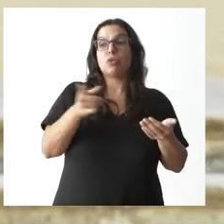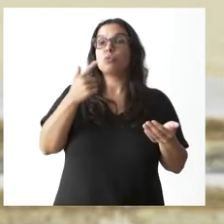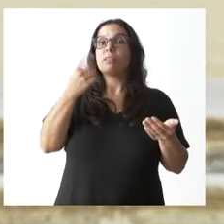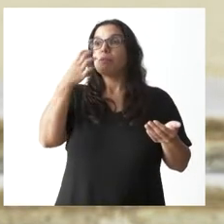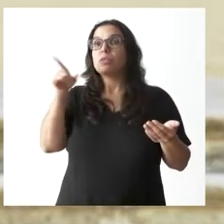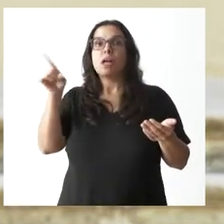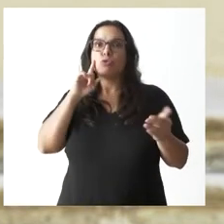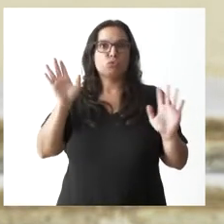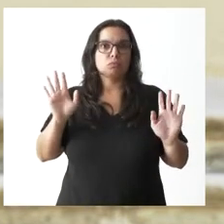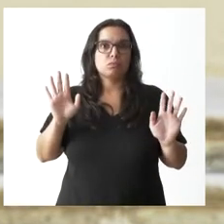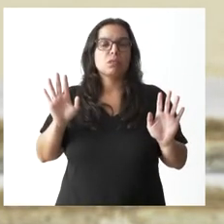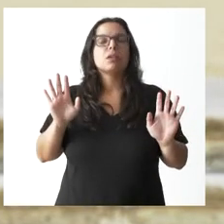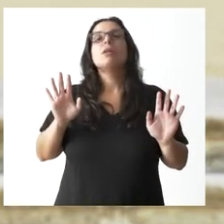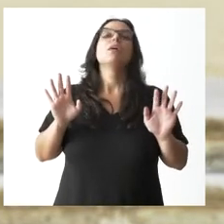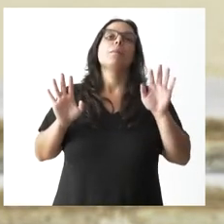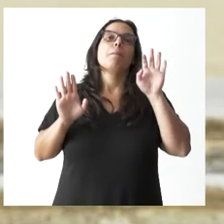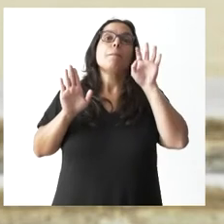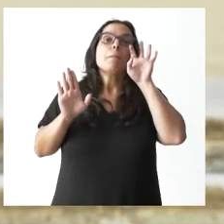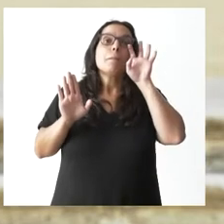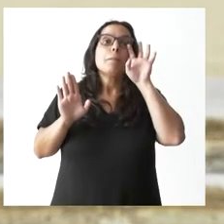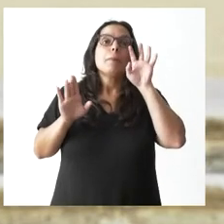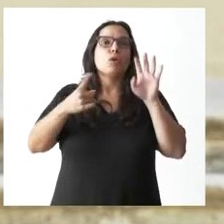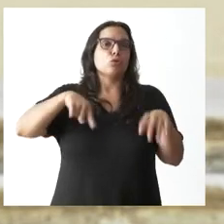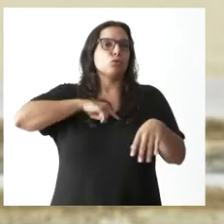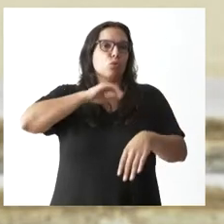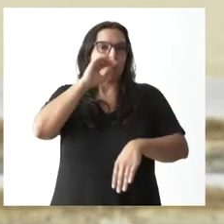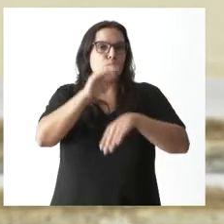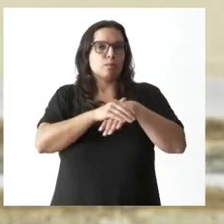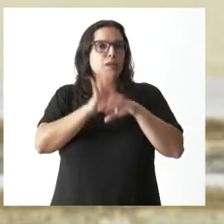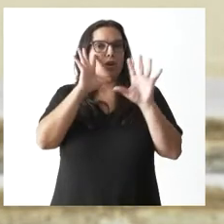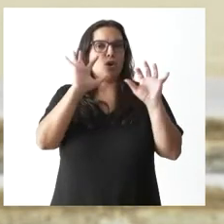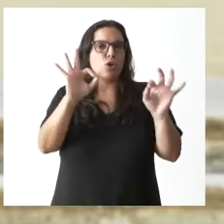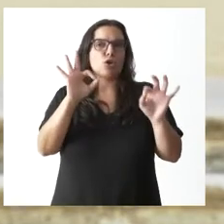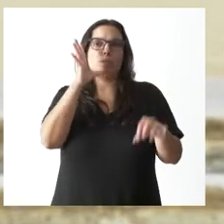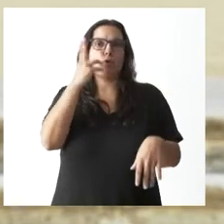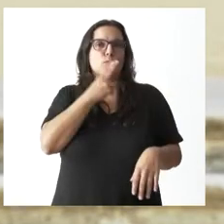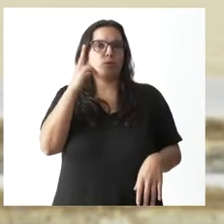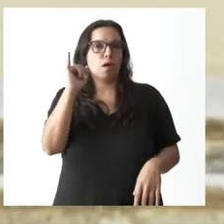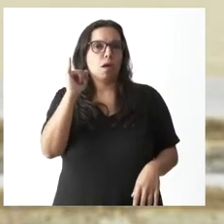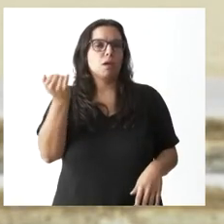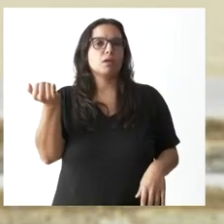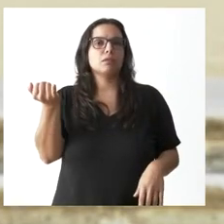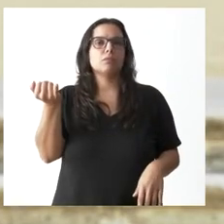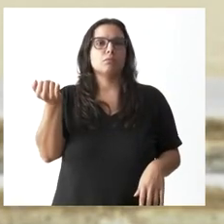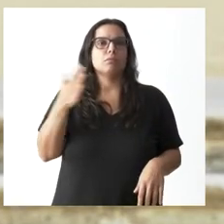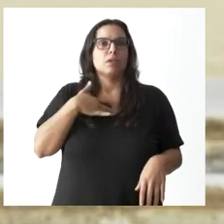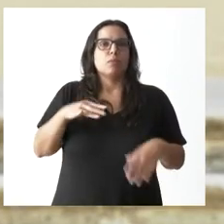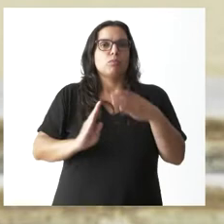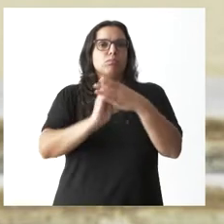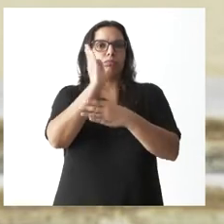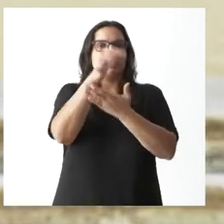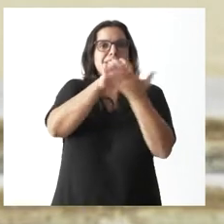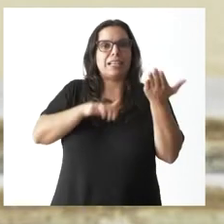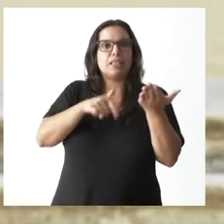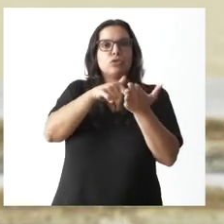me hace, pero cumpliremos, lógicamente, el compromiso, que es tener un texto